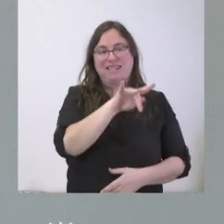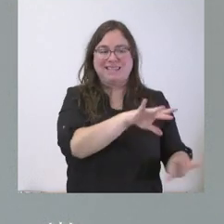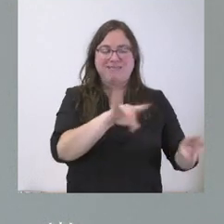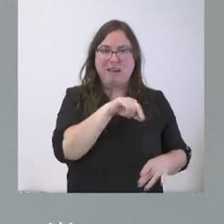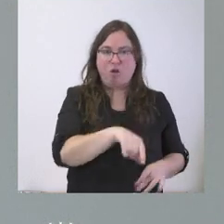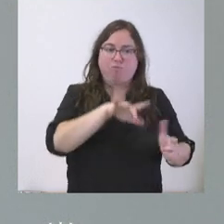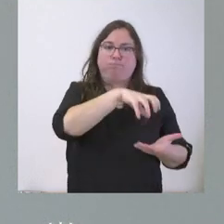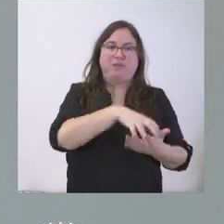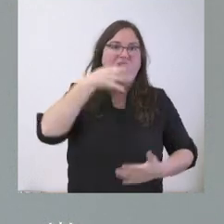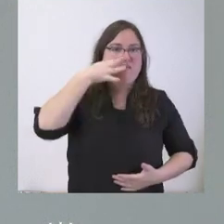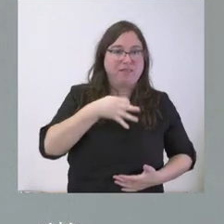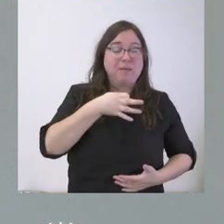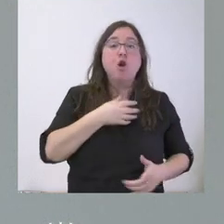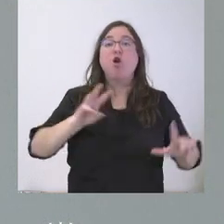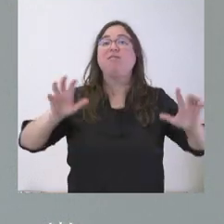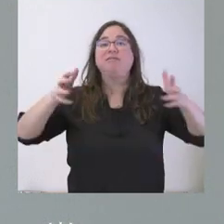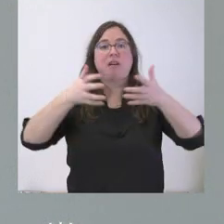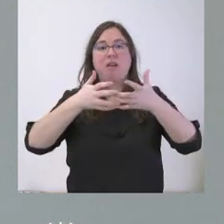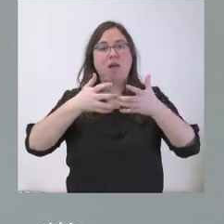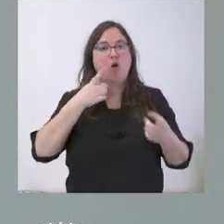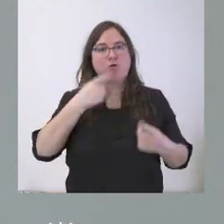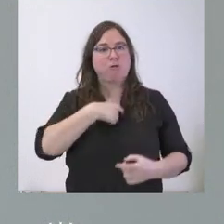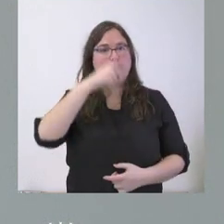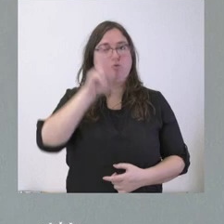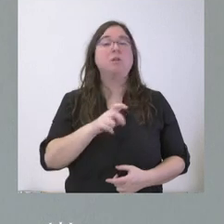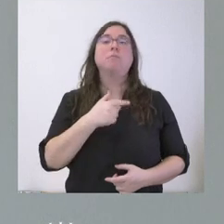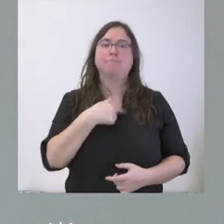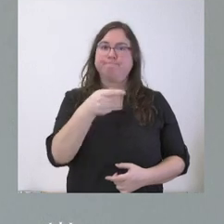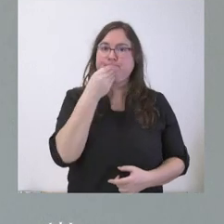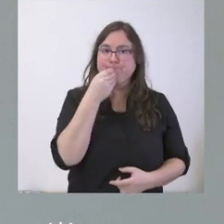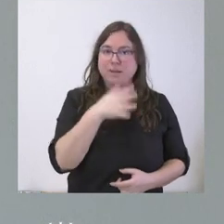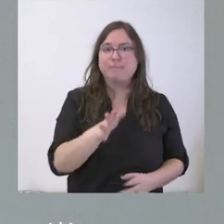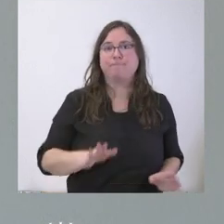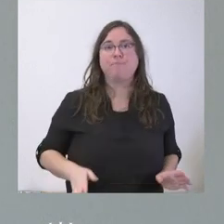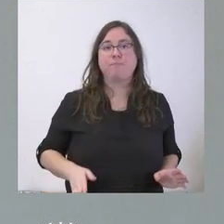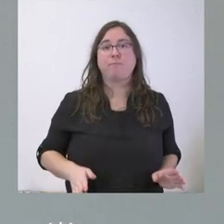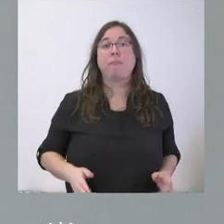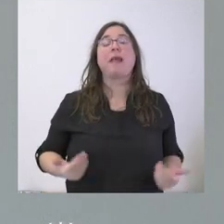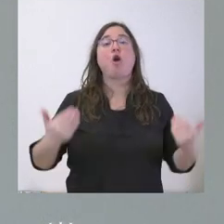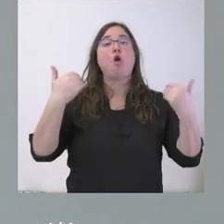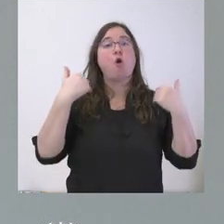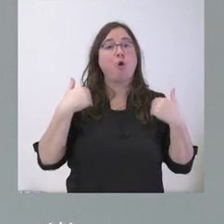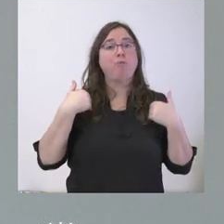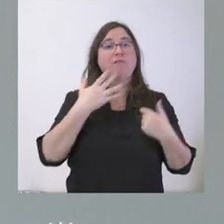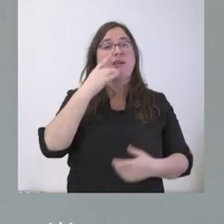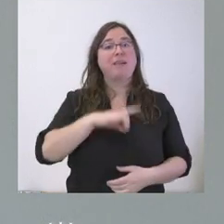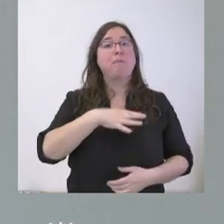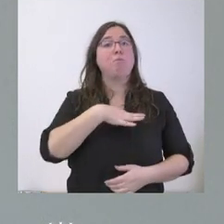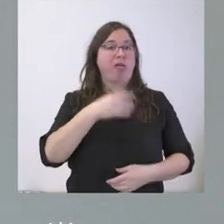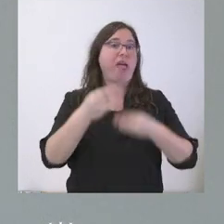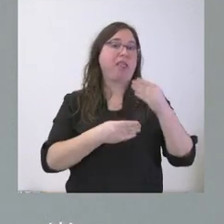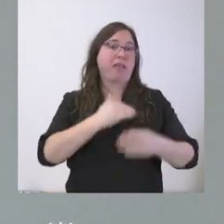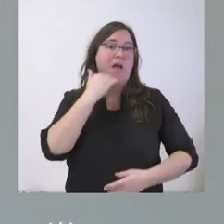juego online no nos corresponde a nosotros, pero apunta usted en la dirección adecuada de quien tiene competencia para esa regulación, quizá podría